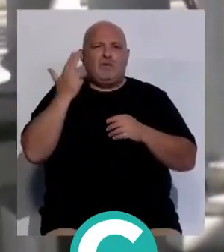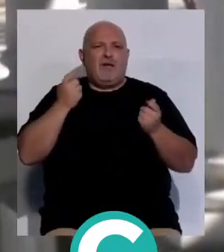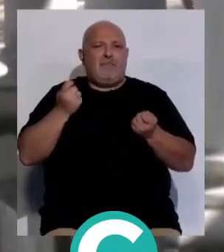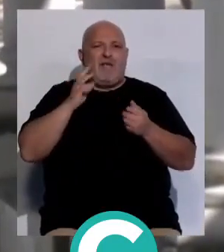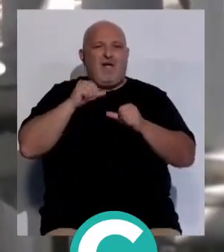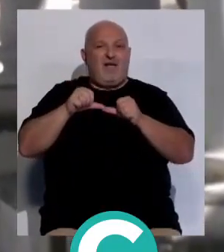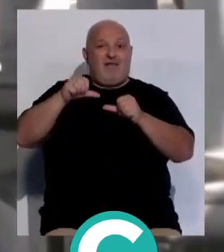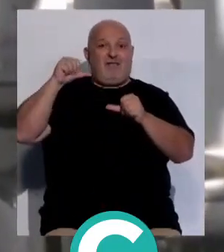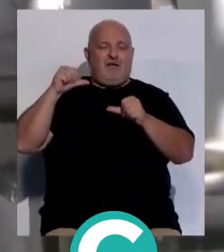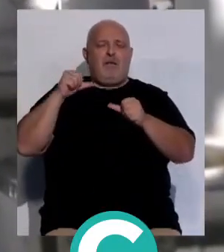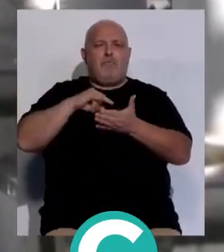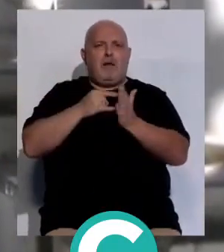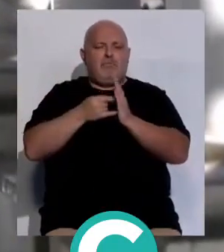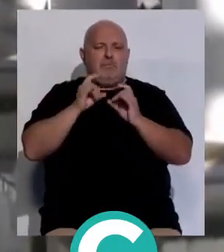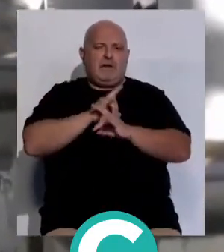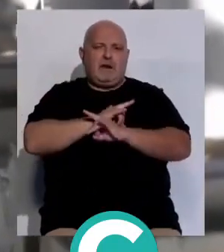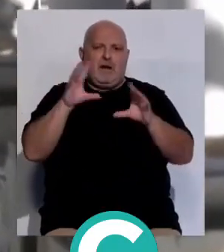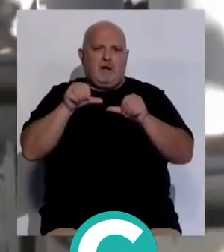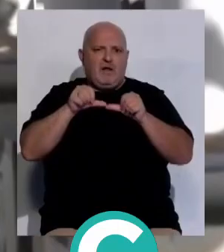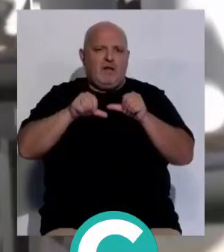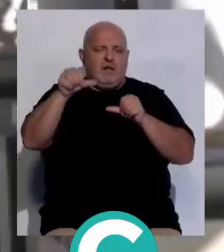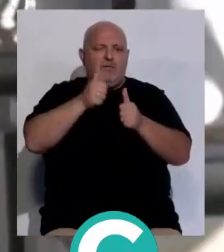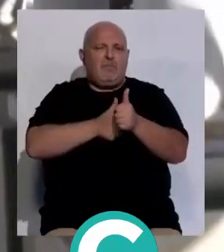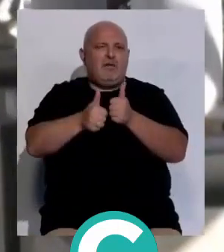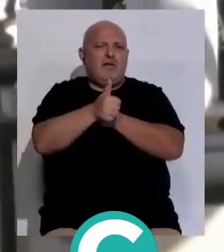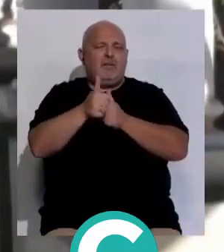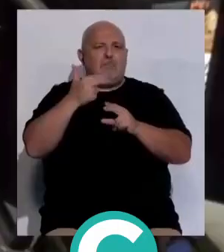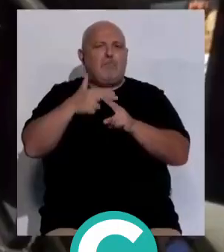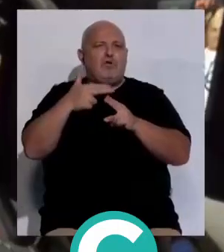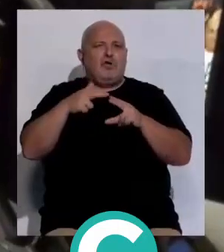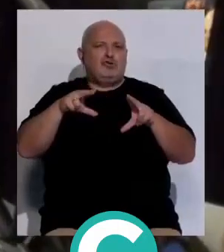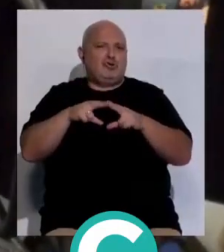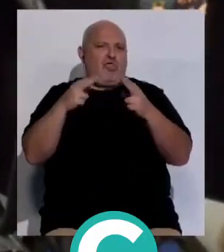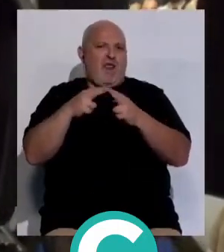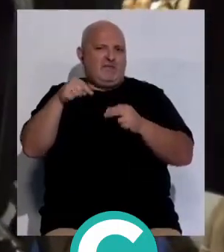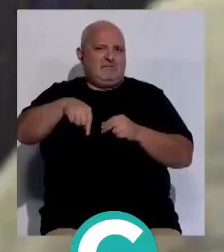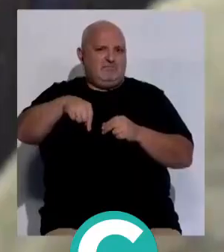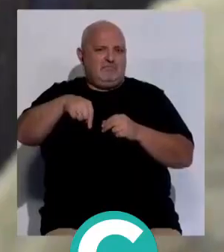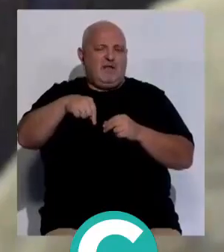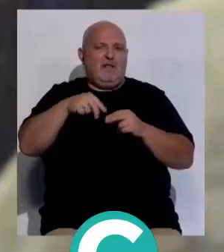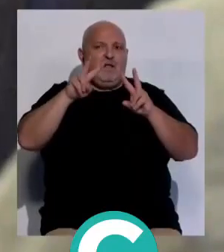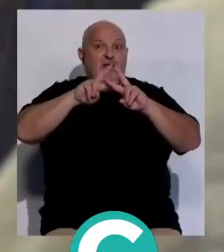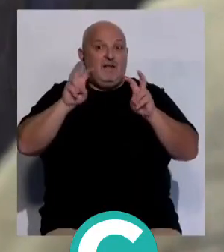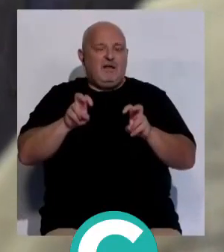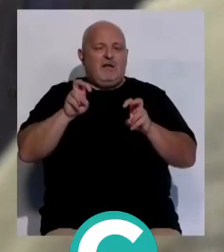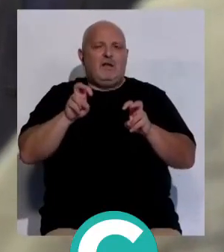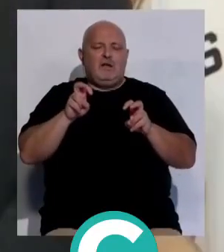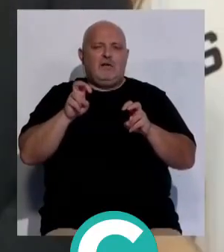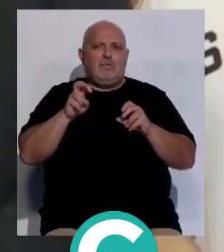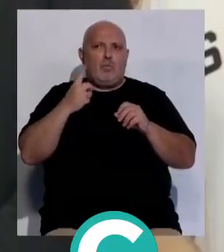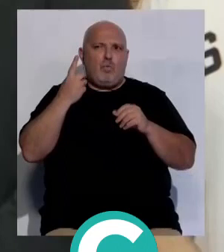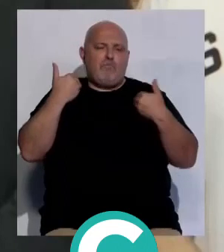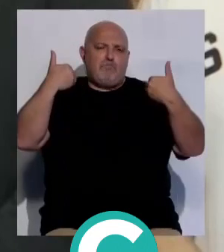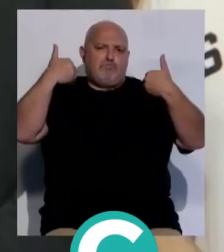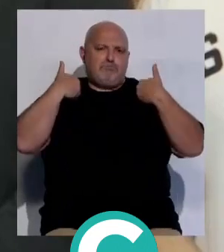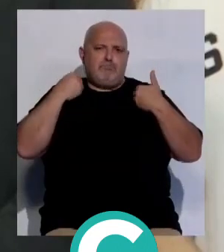campaña, ha confirmado los planes de choque inmediatos y la prioridad en cuanto a las políticas sociales sobre las que ha señalado recaerá una